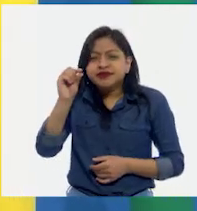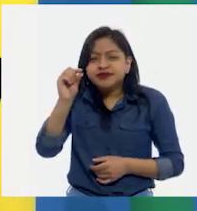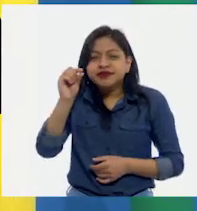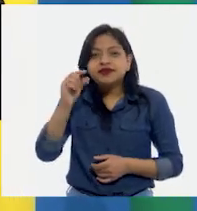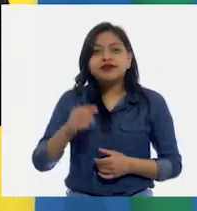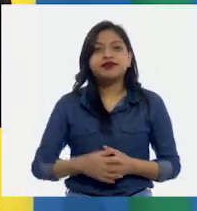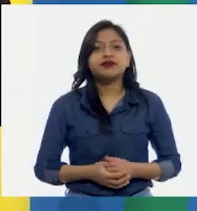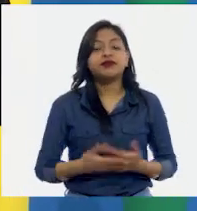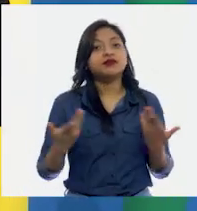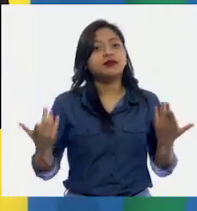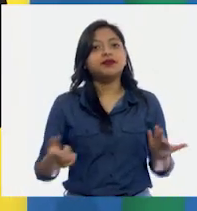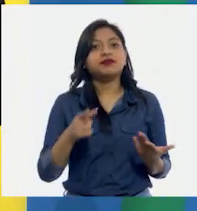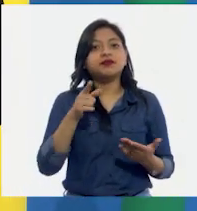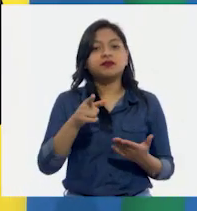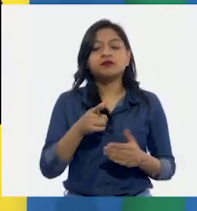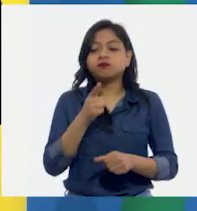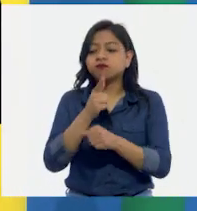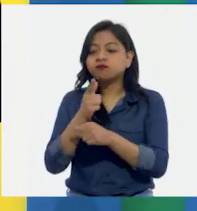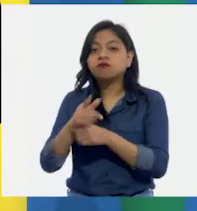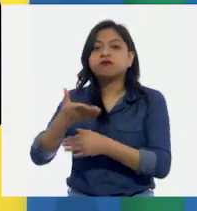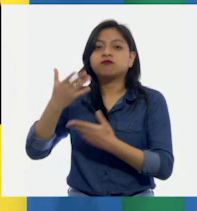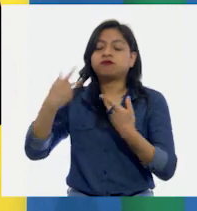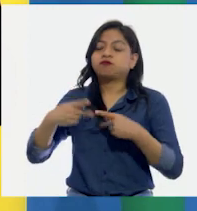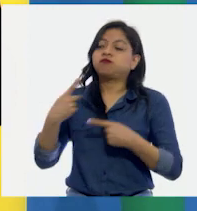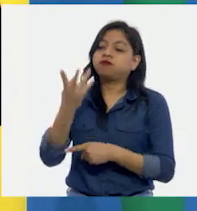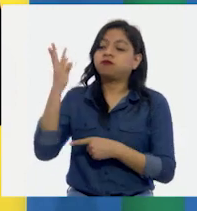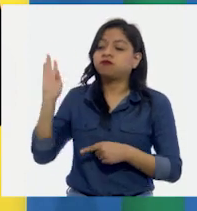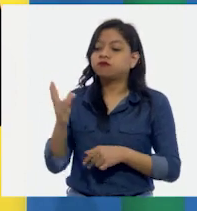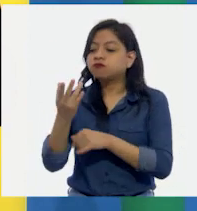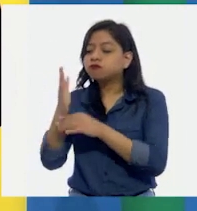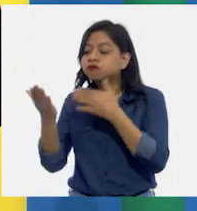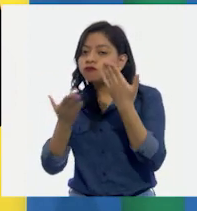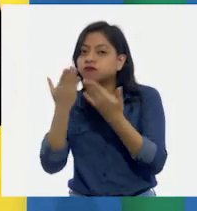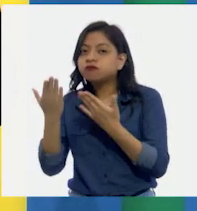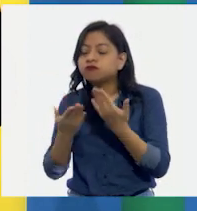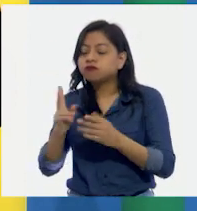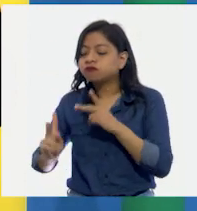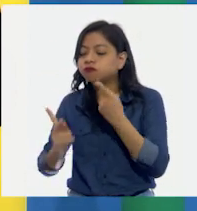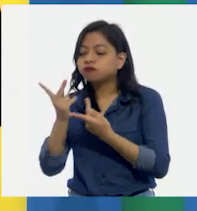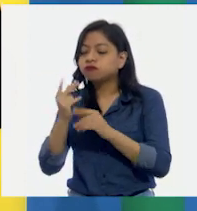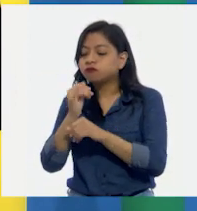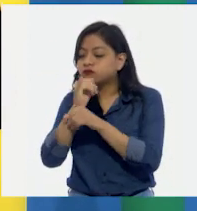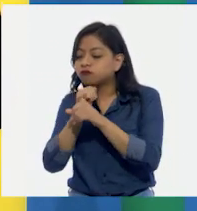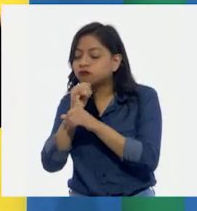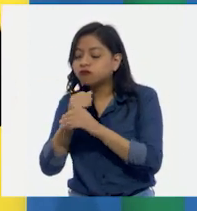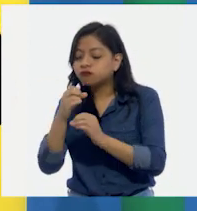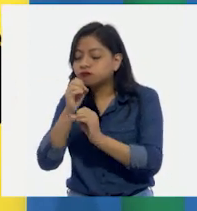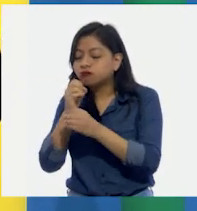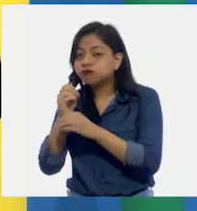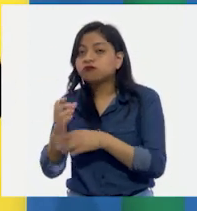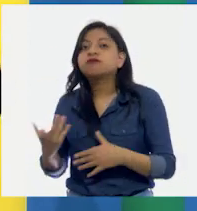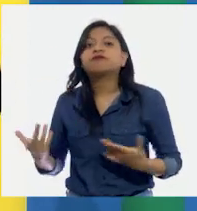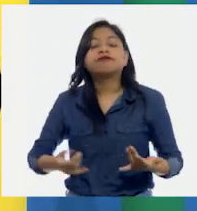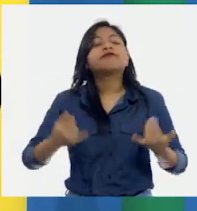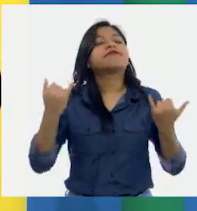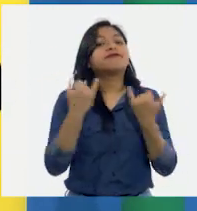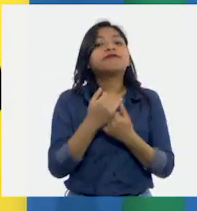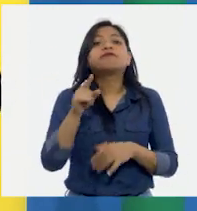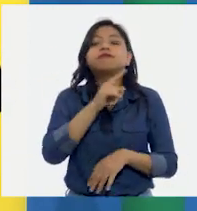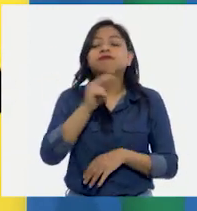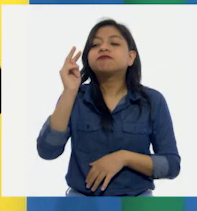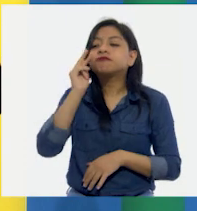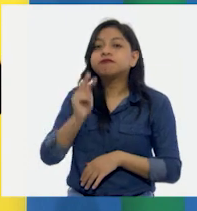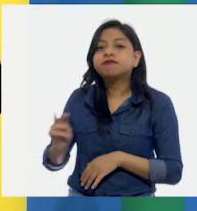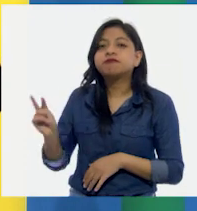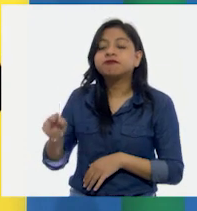No la habían identificado los botánicos, que son las personas especialistas en estudiar a las plantas. Además, pudimos ver cómo se